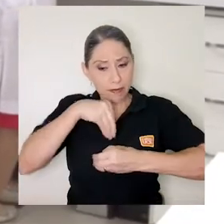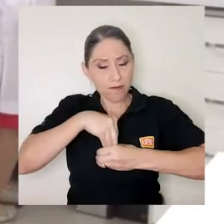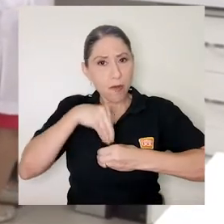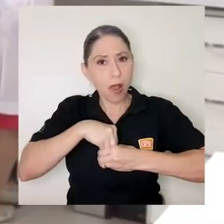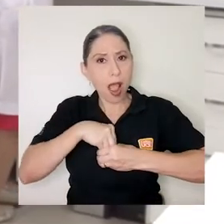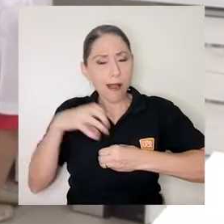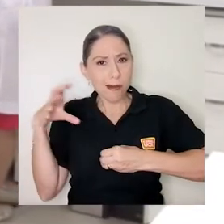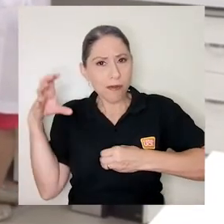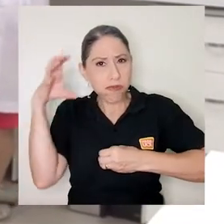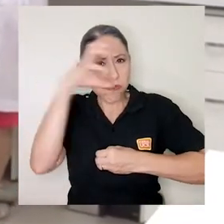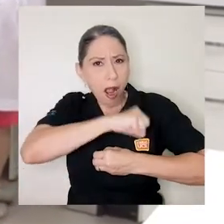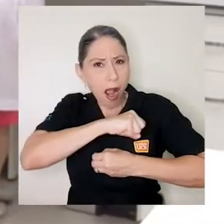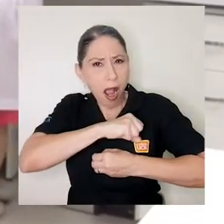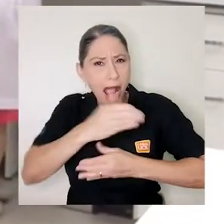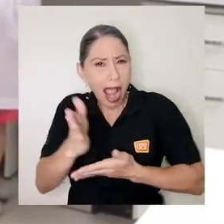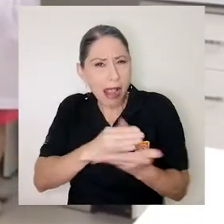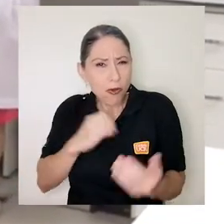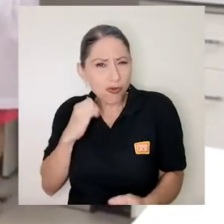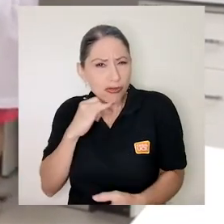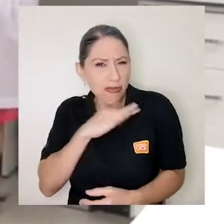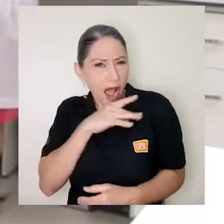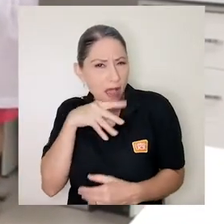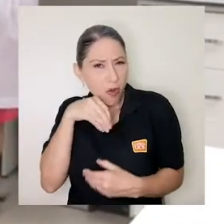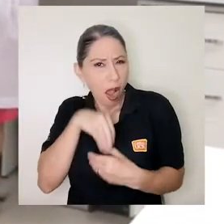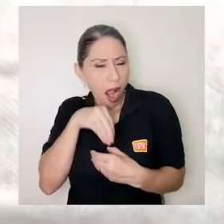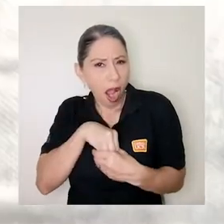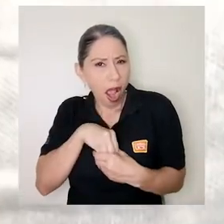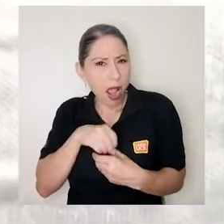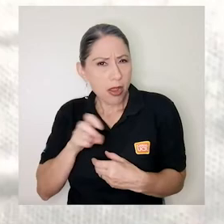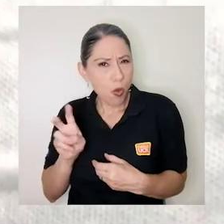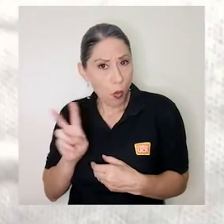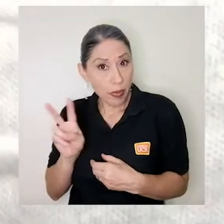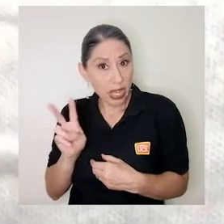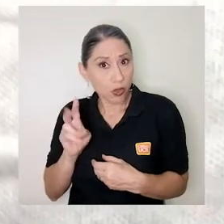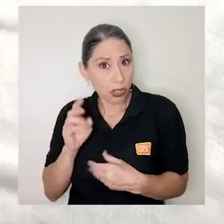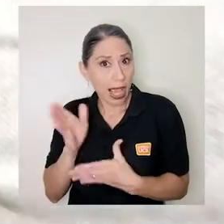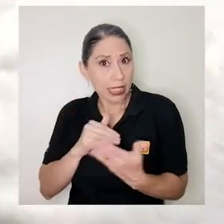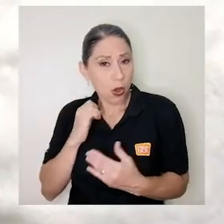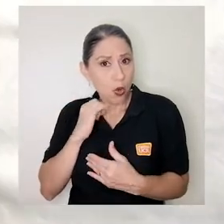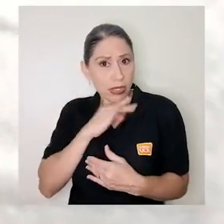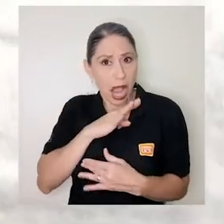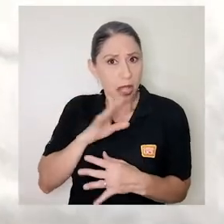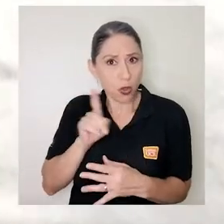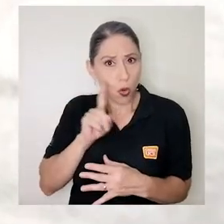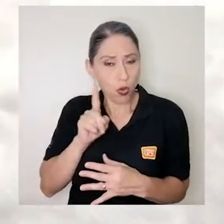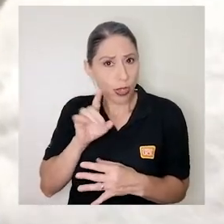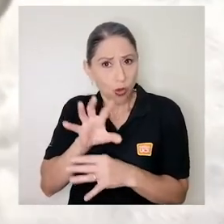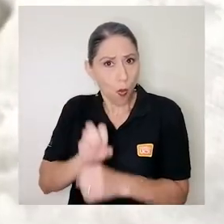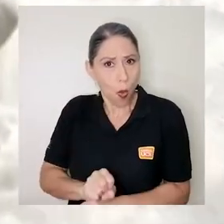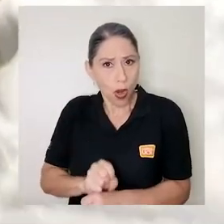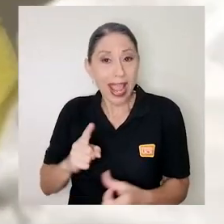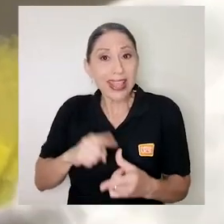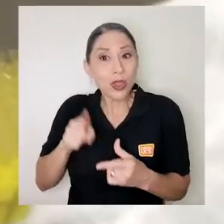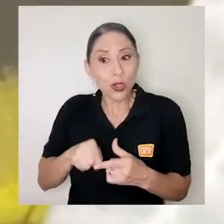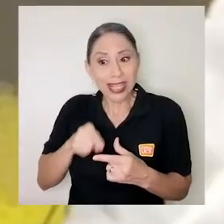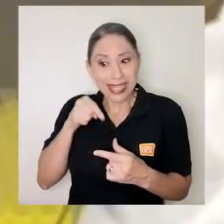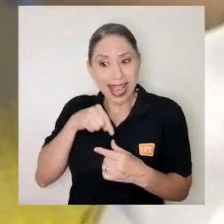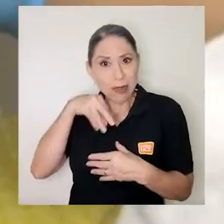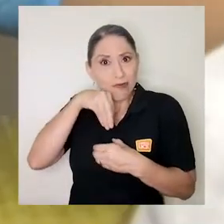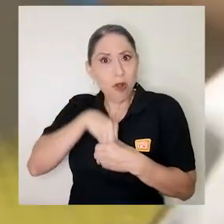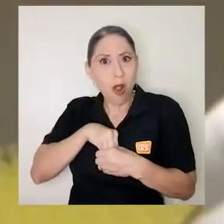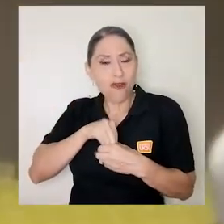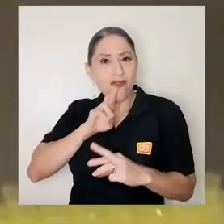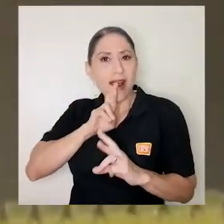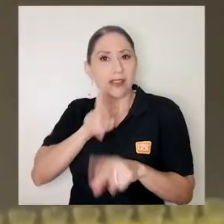inmune detecta que hay un organismo extraño, ¿verdad? Que un virus es un organismo extraño y reacciona para intentar